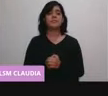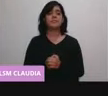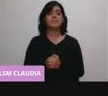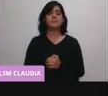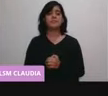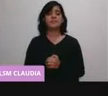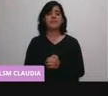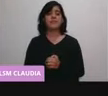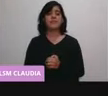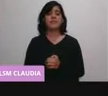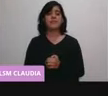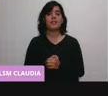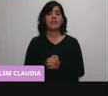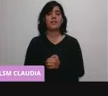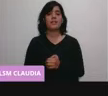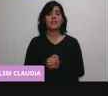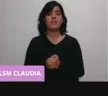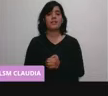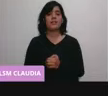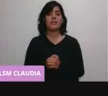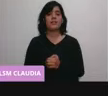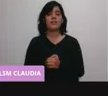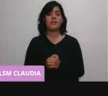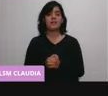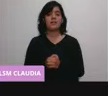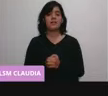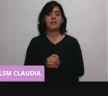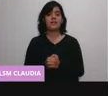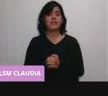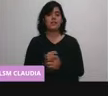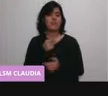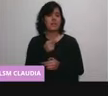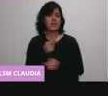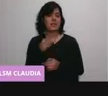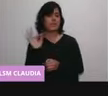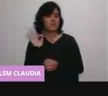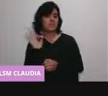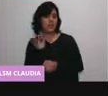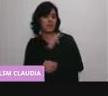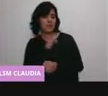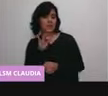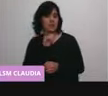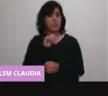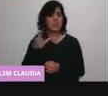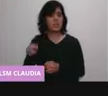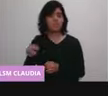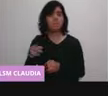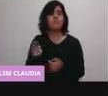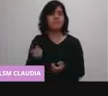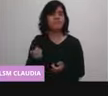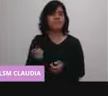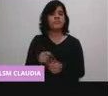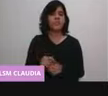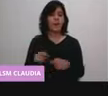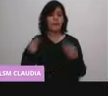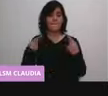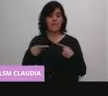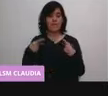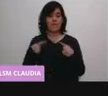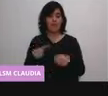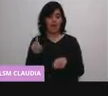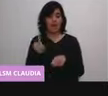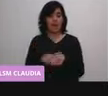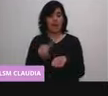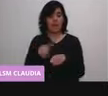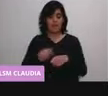Y la contraindicación, pero no es absoluta, es las personas que viven con inmunodepresión.